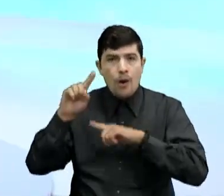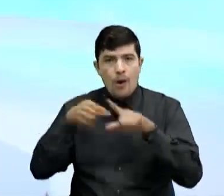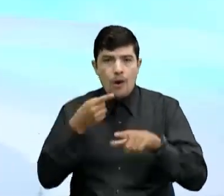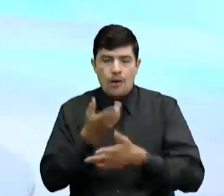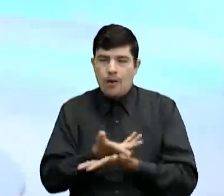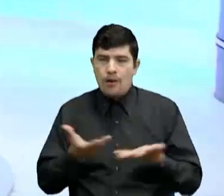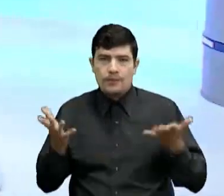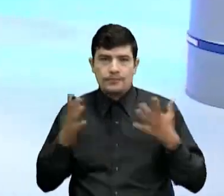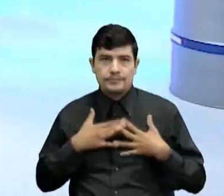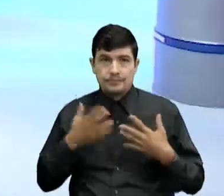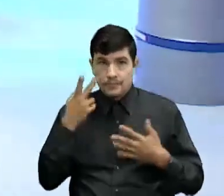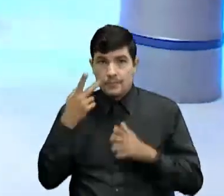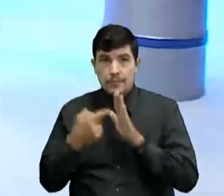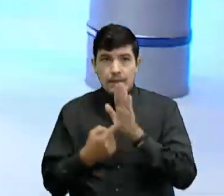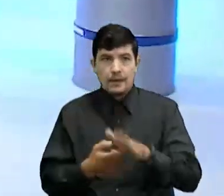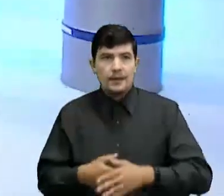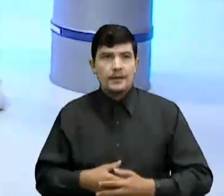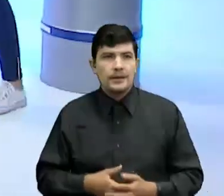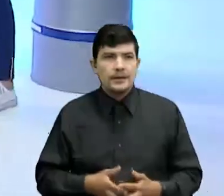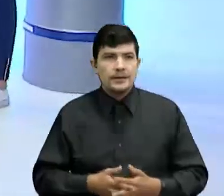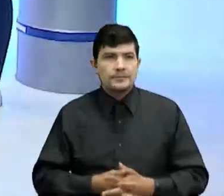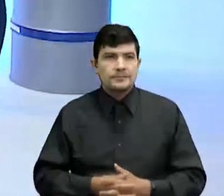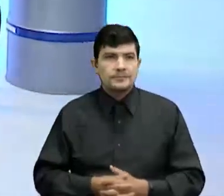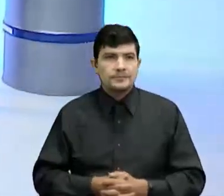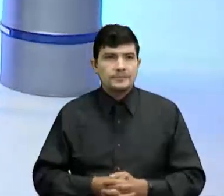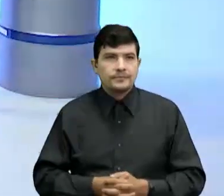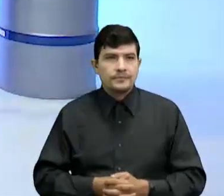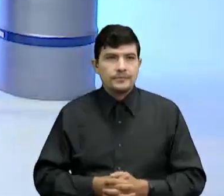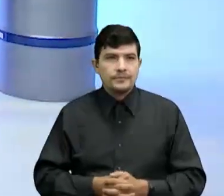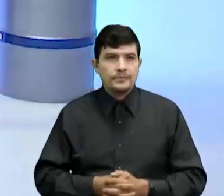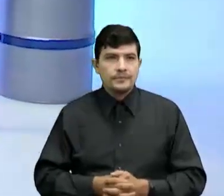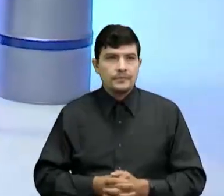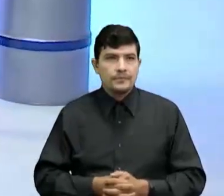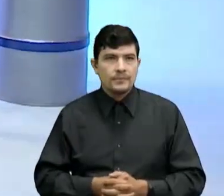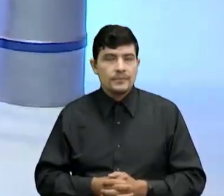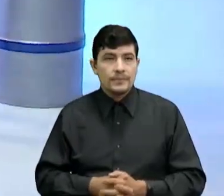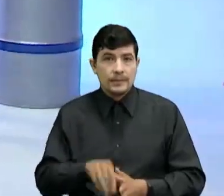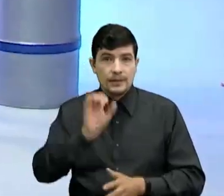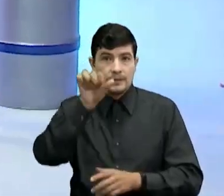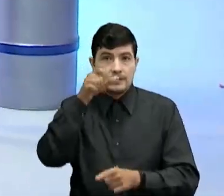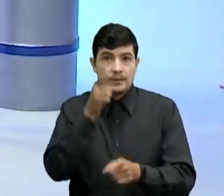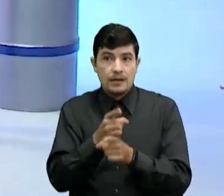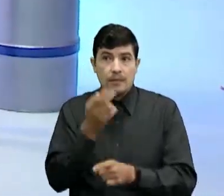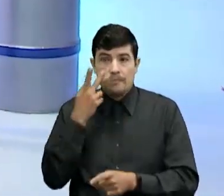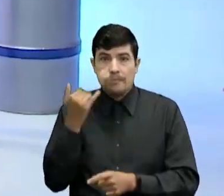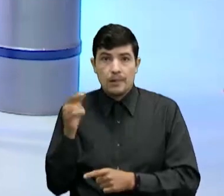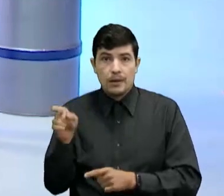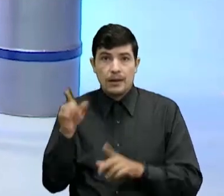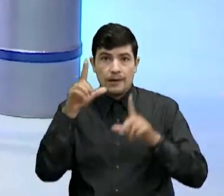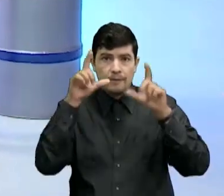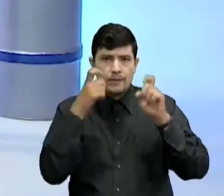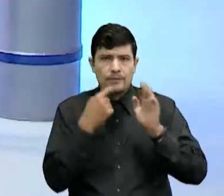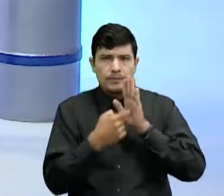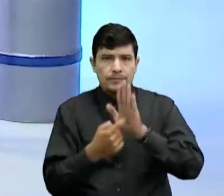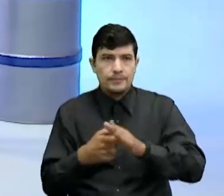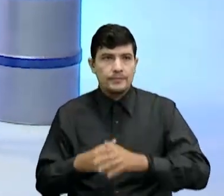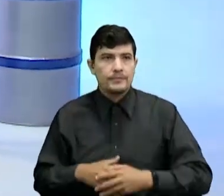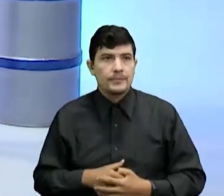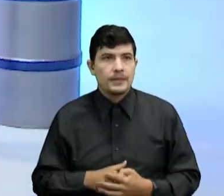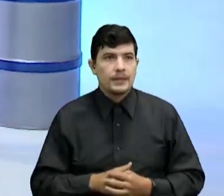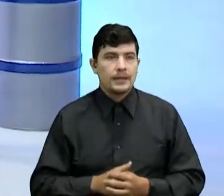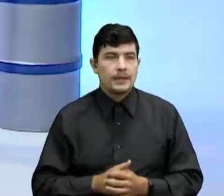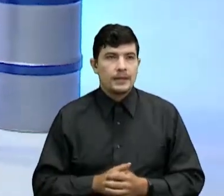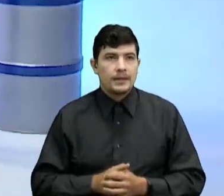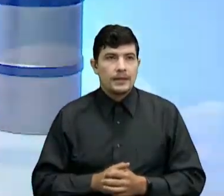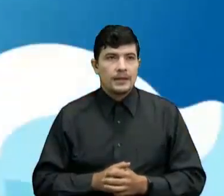allí A la pantalla Para ver a estos chiquillos Así es que tenemos Por acá Vamos a ver Vamos a ver Vamos a